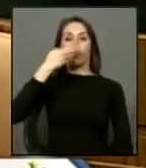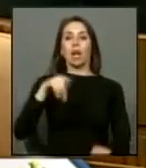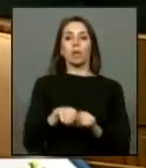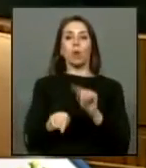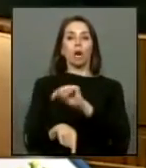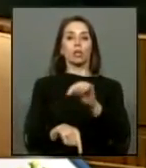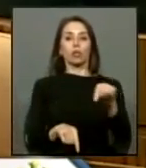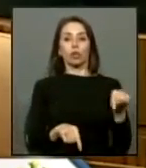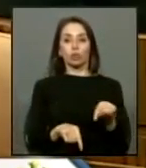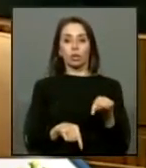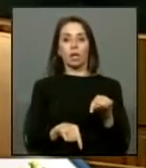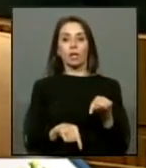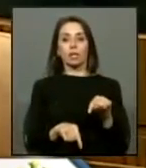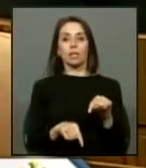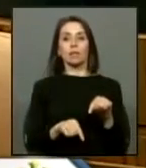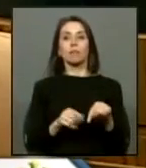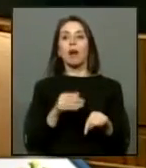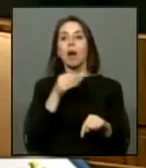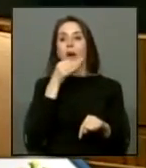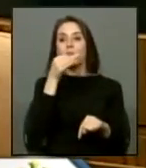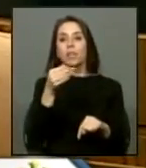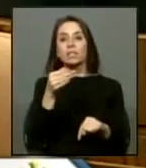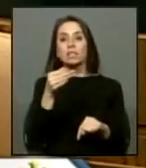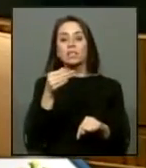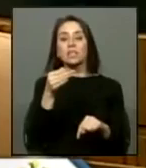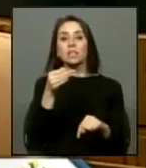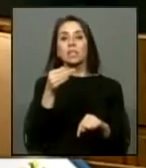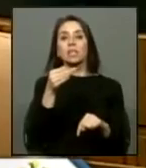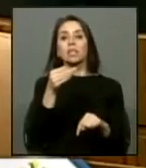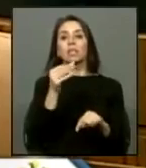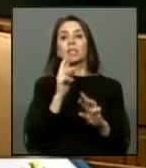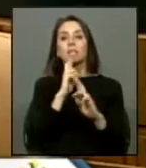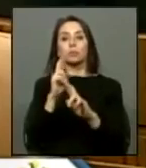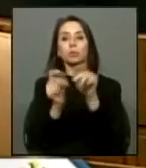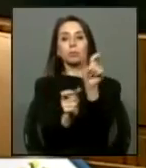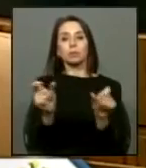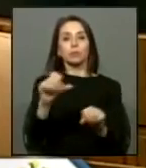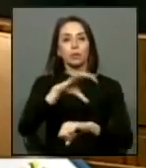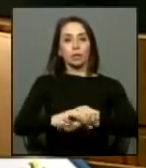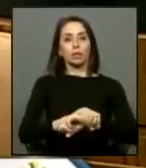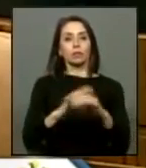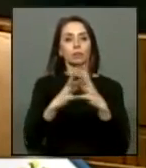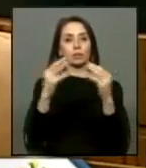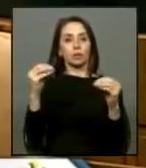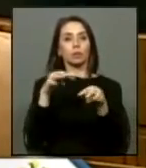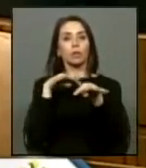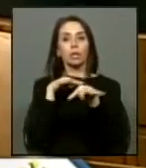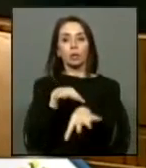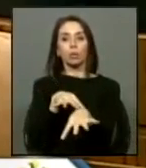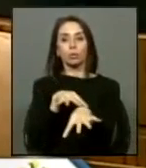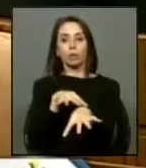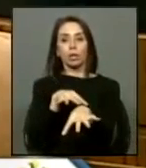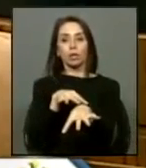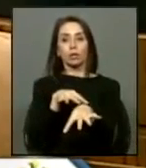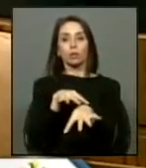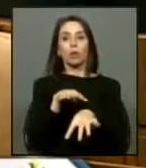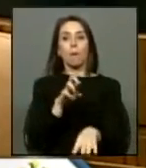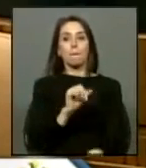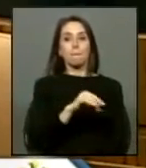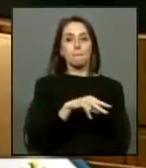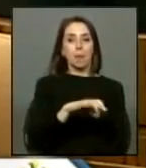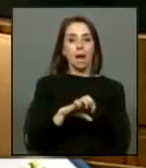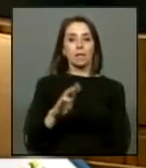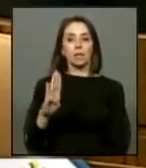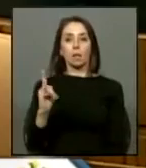hicieron los otros iba a pronunciar sobre los detenidos desaparecidos ejecutados de Paine y